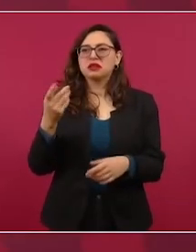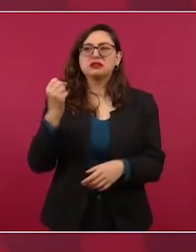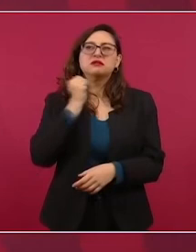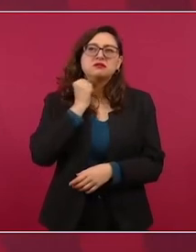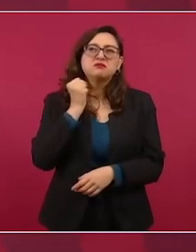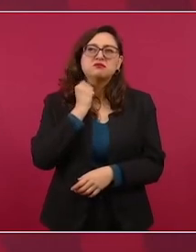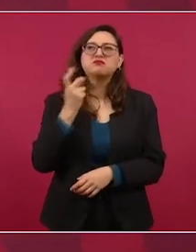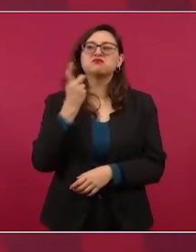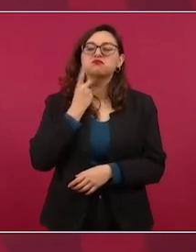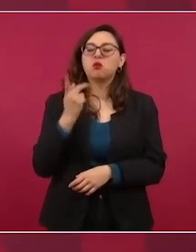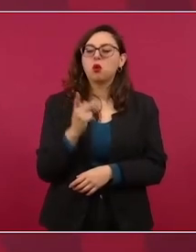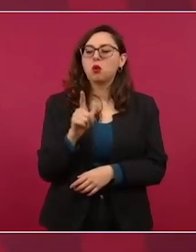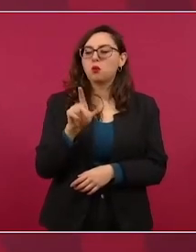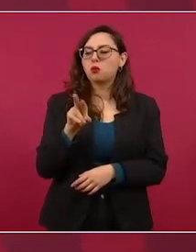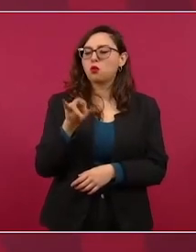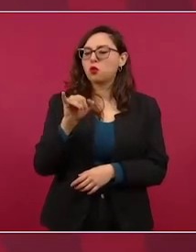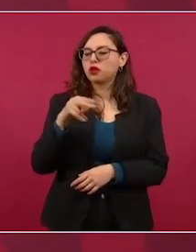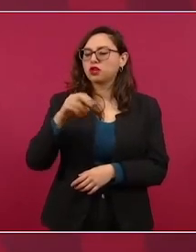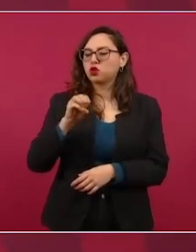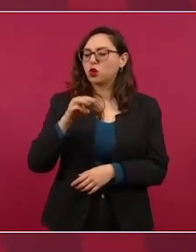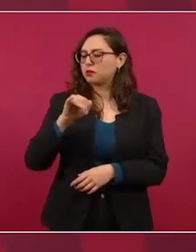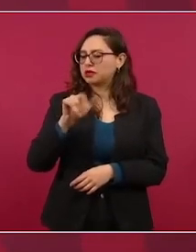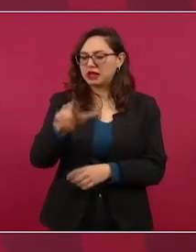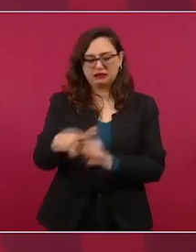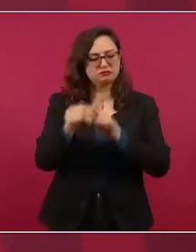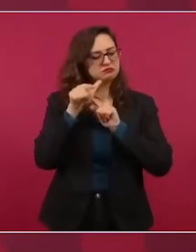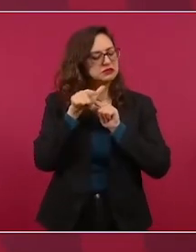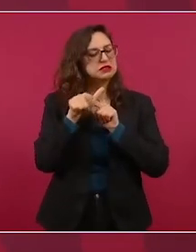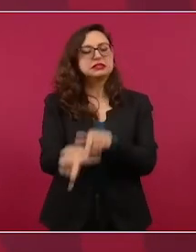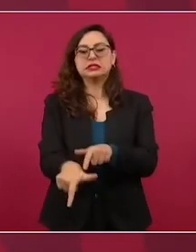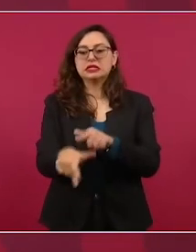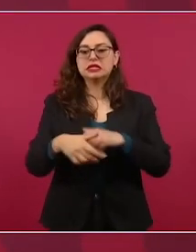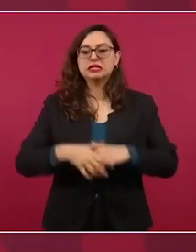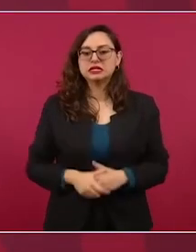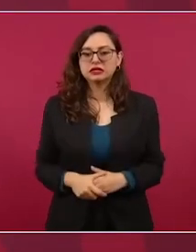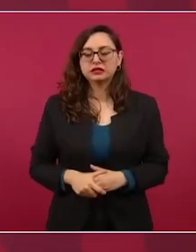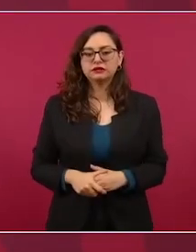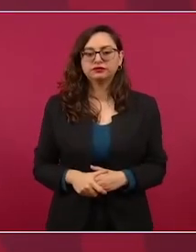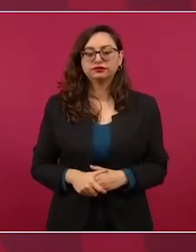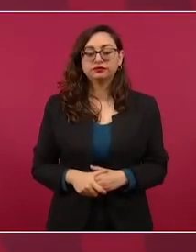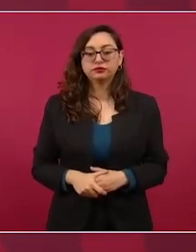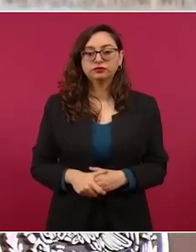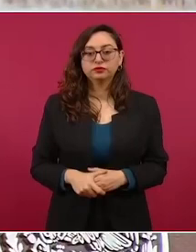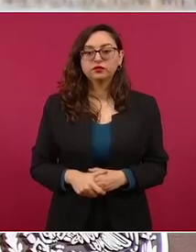quieren seguir entregando